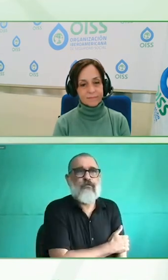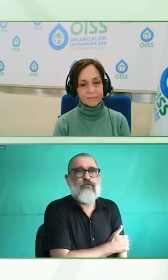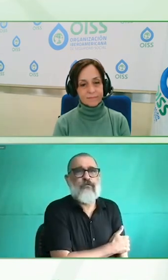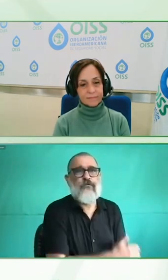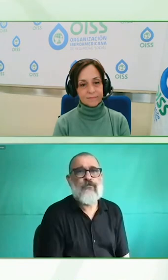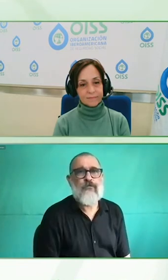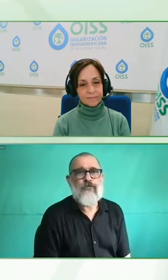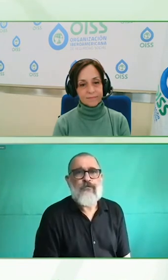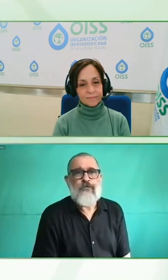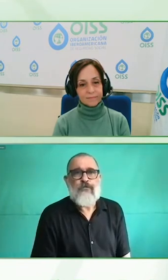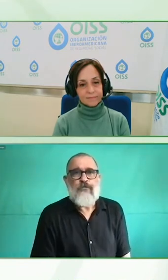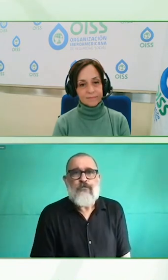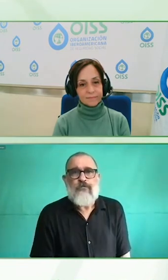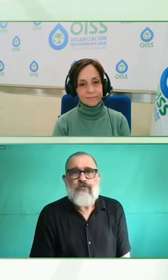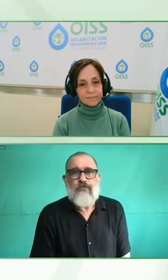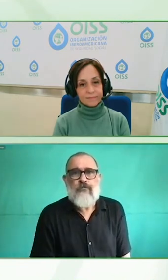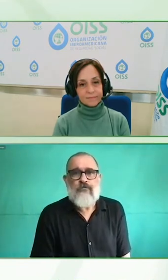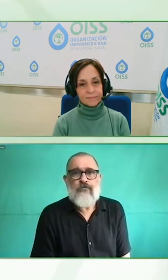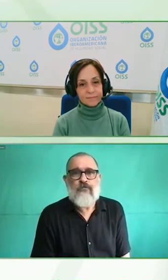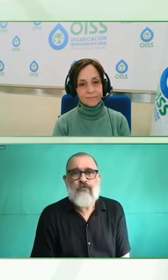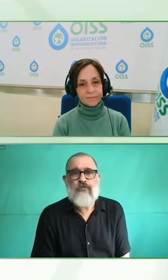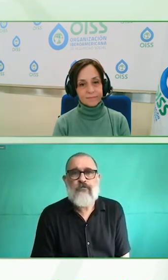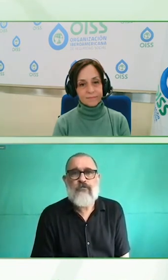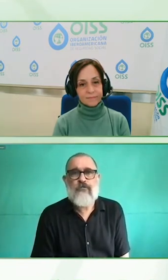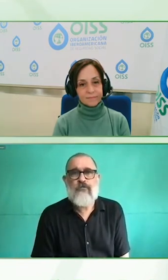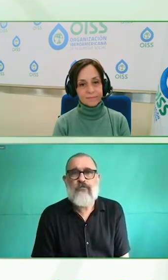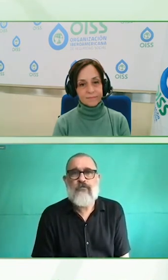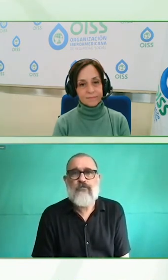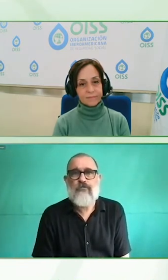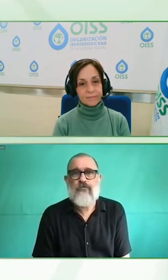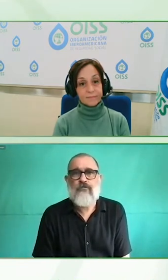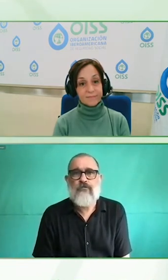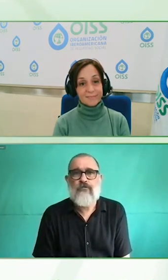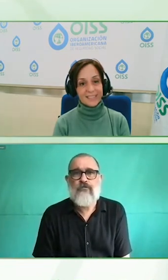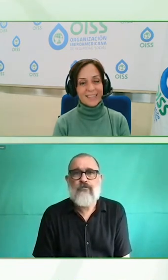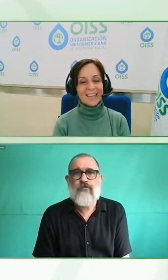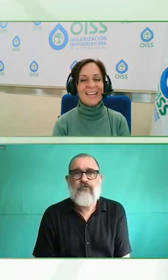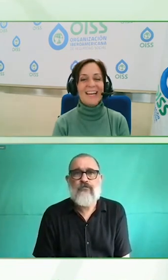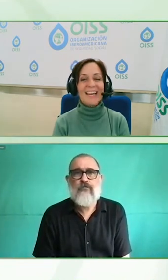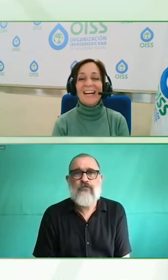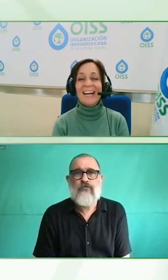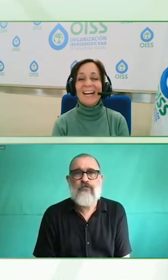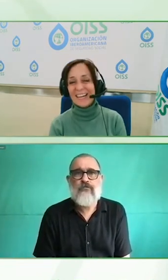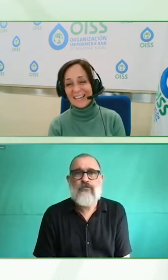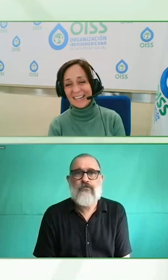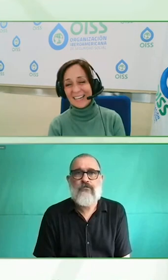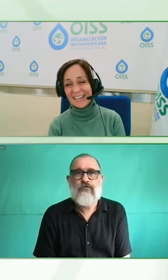pintalabios motor motor el español no es mi obviamente no mi idioma